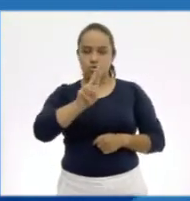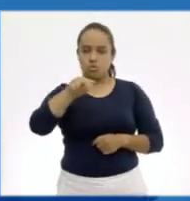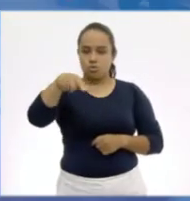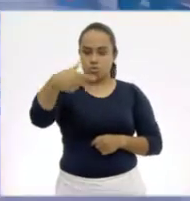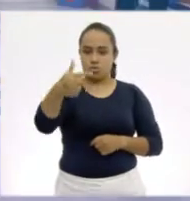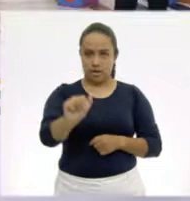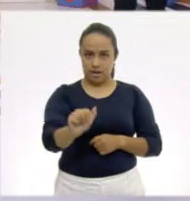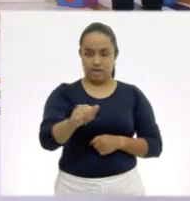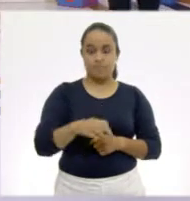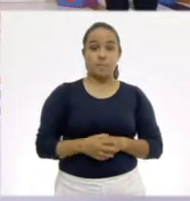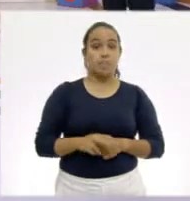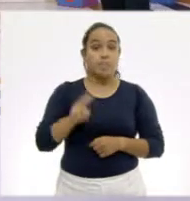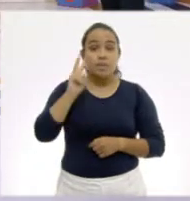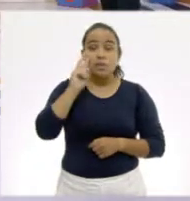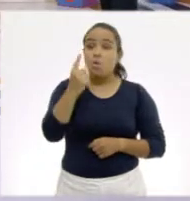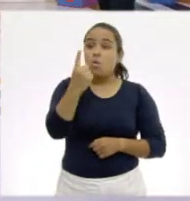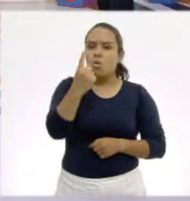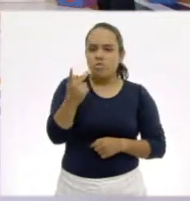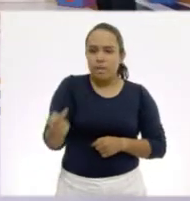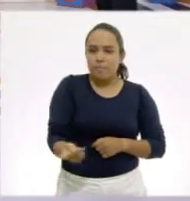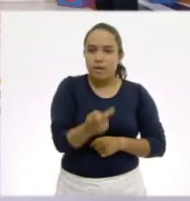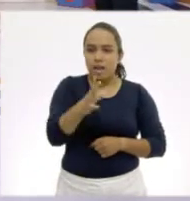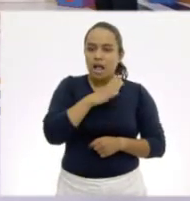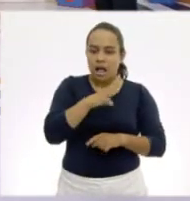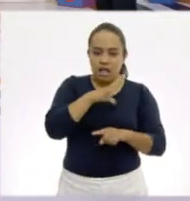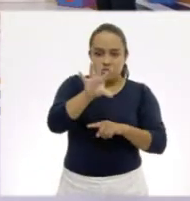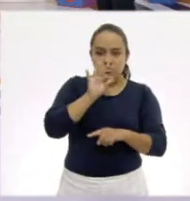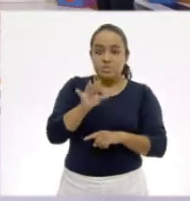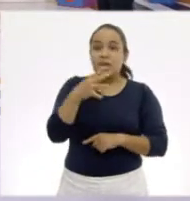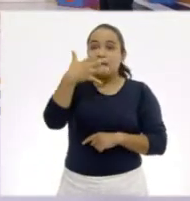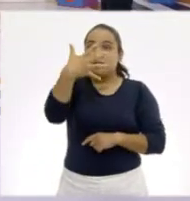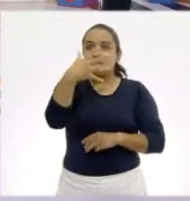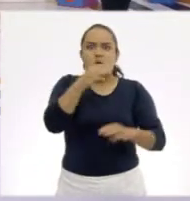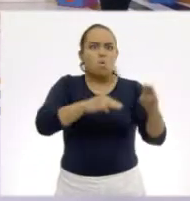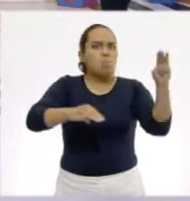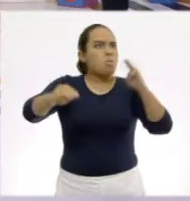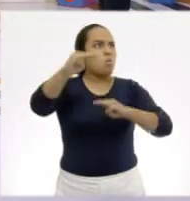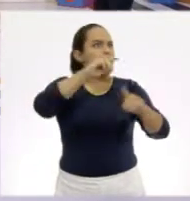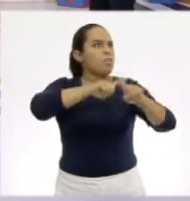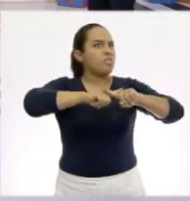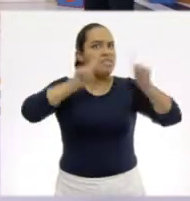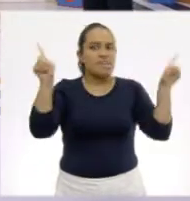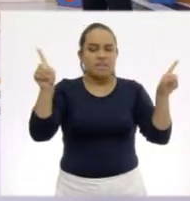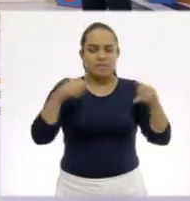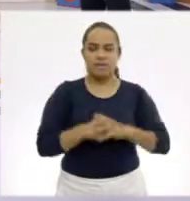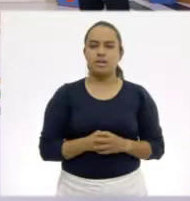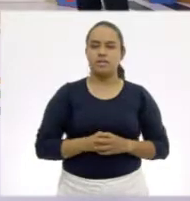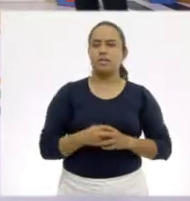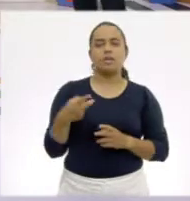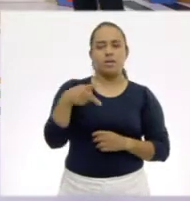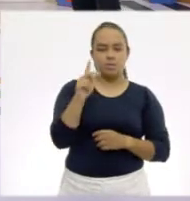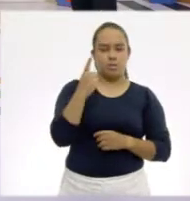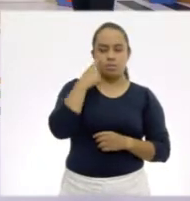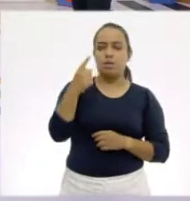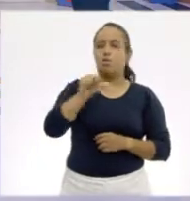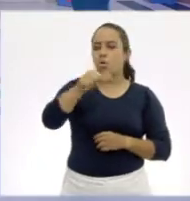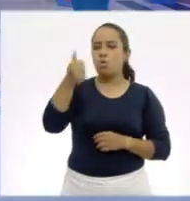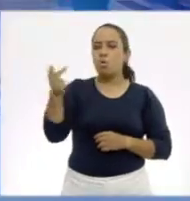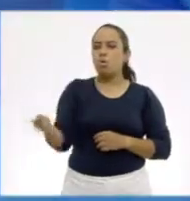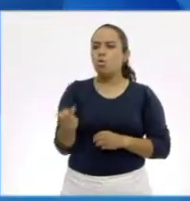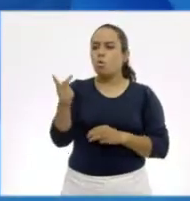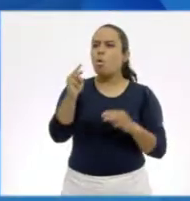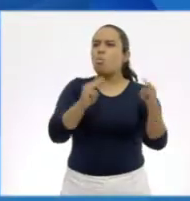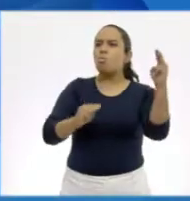Entonces, ¿viste cómo con una sola pregunta encontraste cinco montañas diferentes? Así es. Si te dijera o te preguntara qué